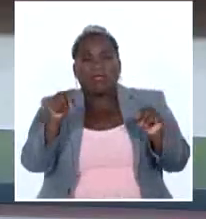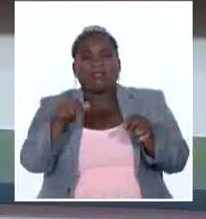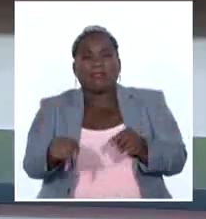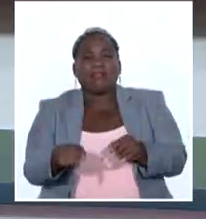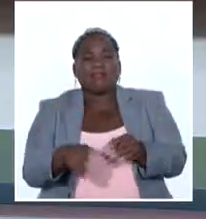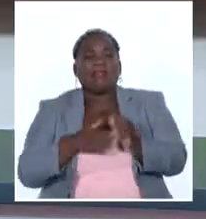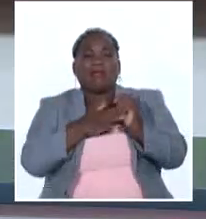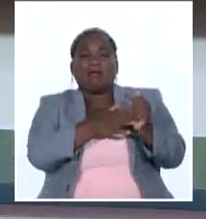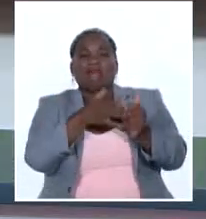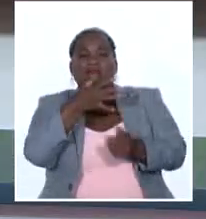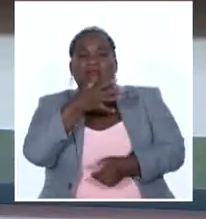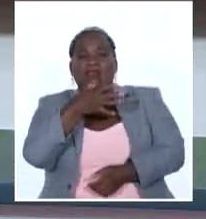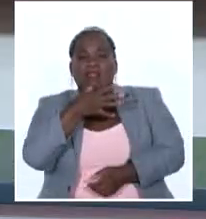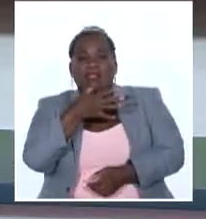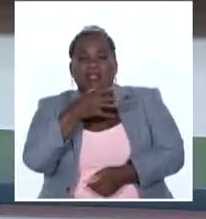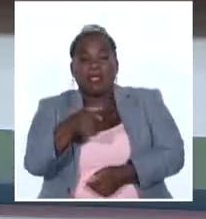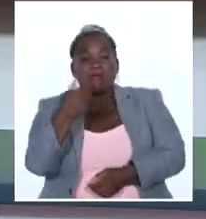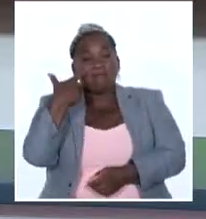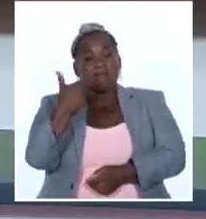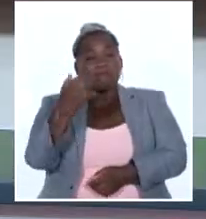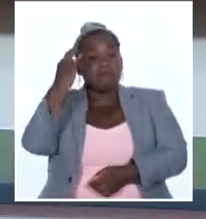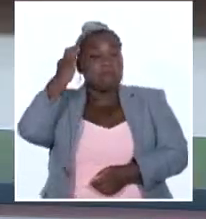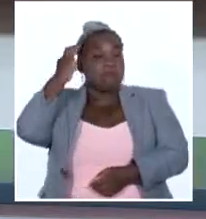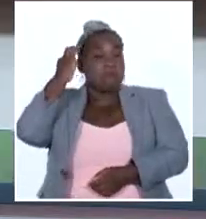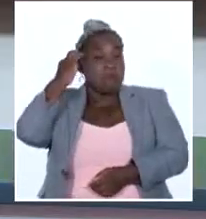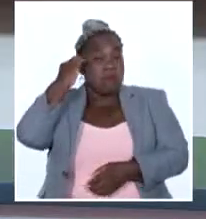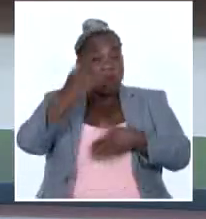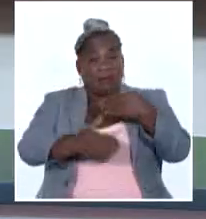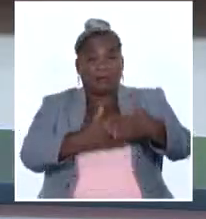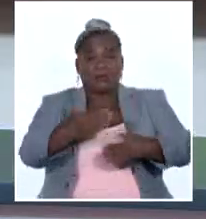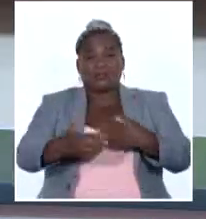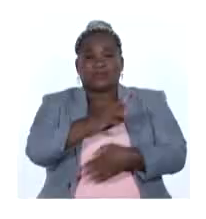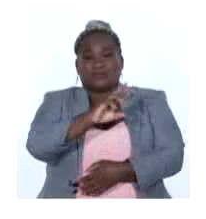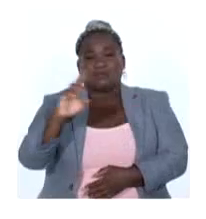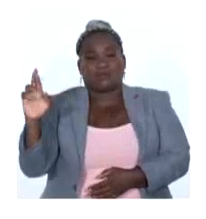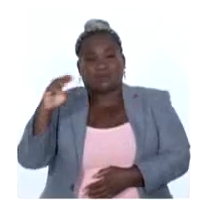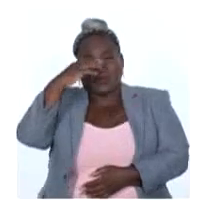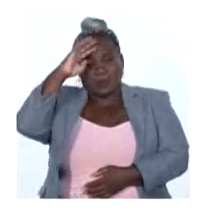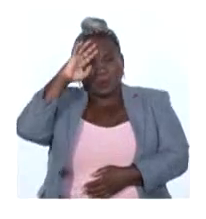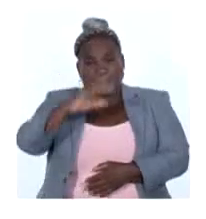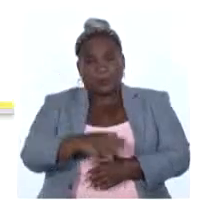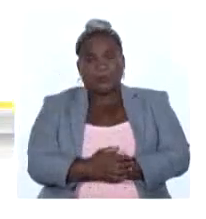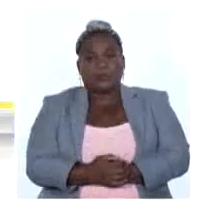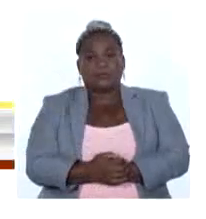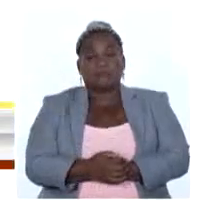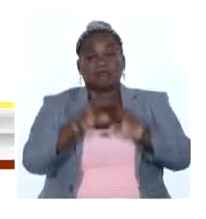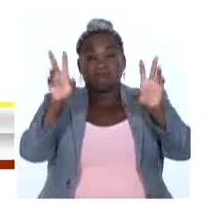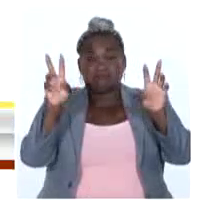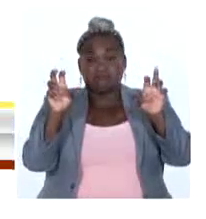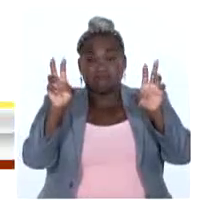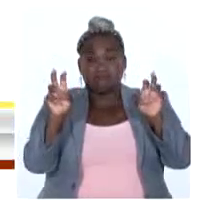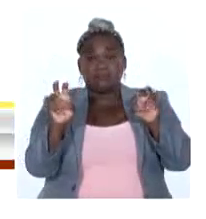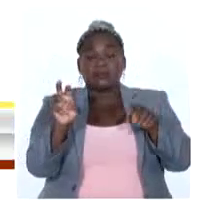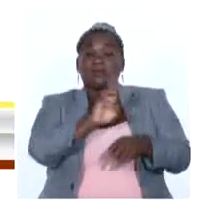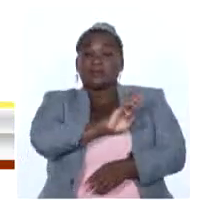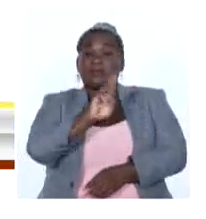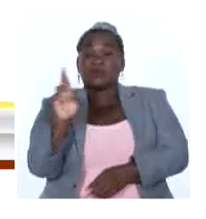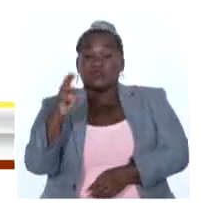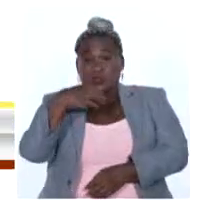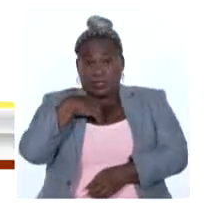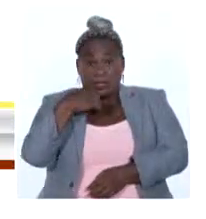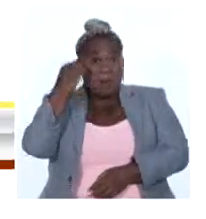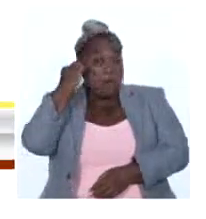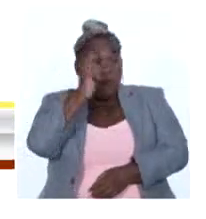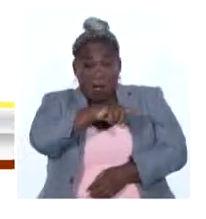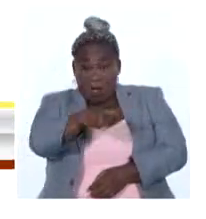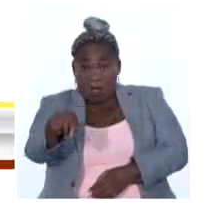Fidel Castro, sobre la importancia de las mujeres en el proceso revolucionario cubano. Abro comillas. La revolución tiene en las mujeres cubanas